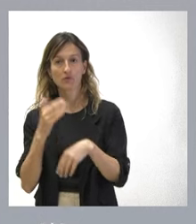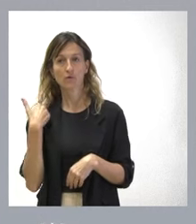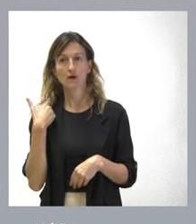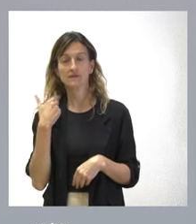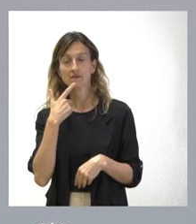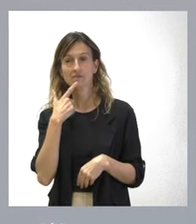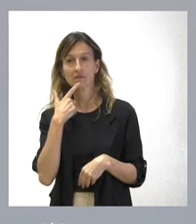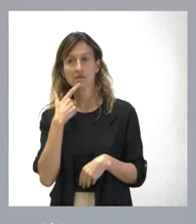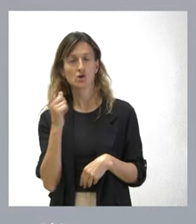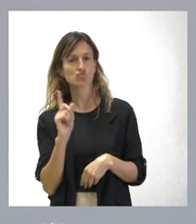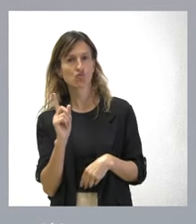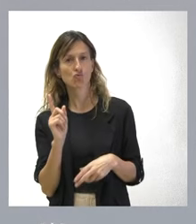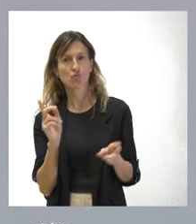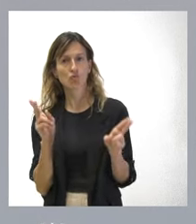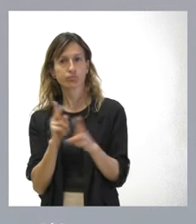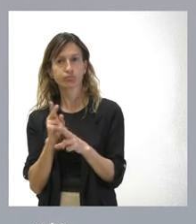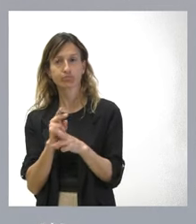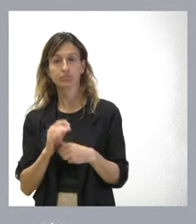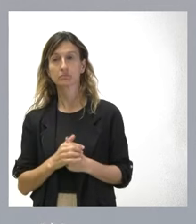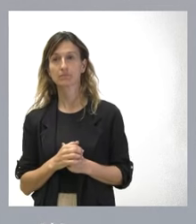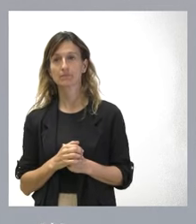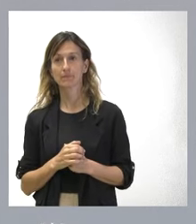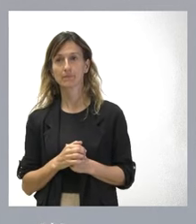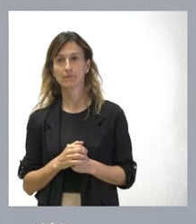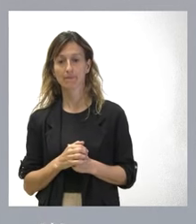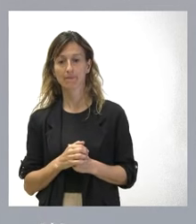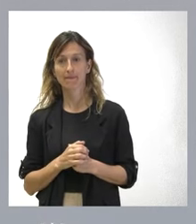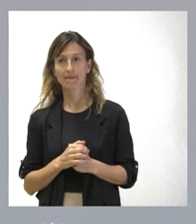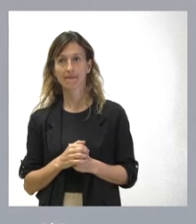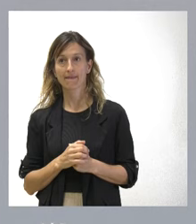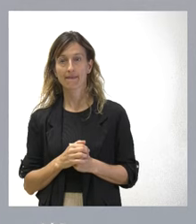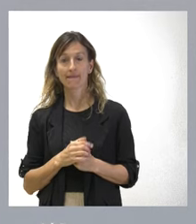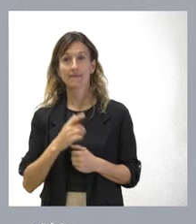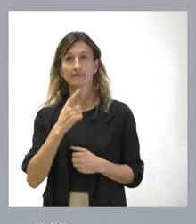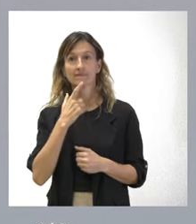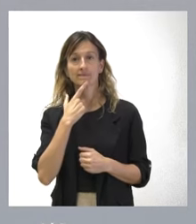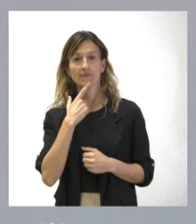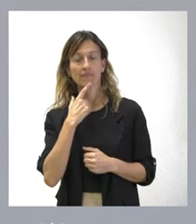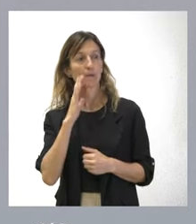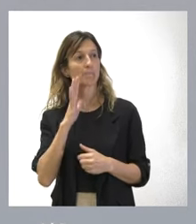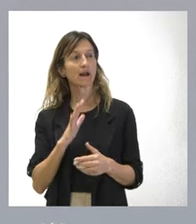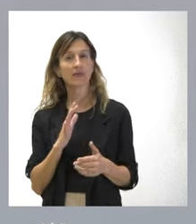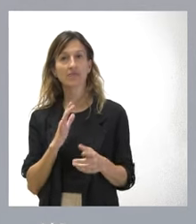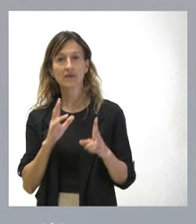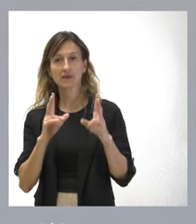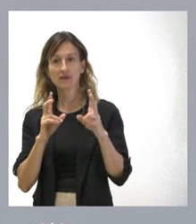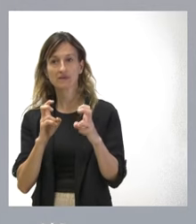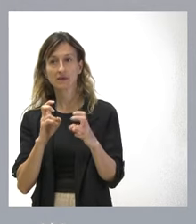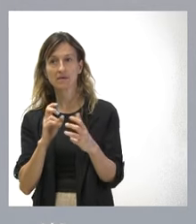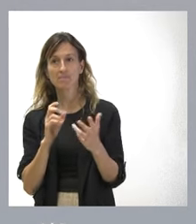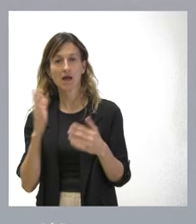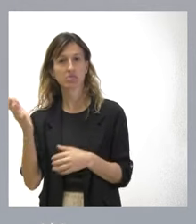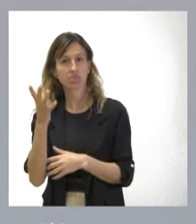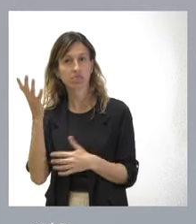suprimera ninguna línea, que llegó, creo, a señalar como que esto era una especie de globosonda o